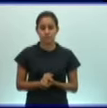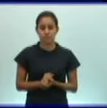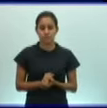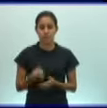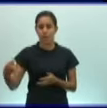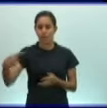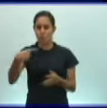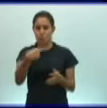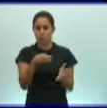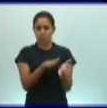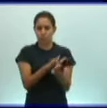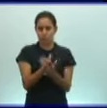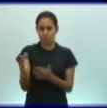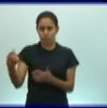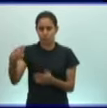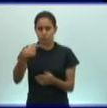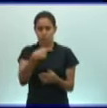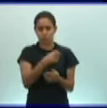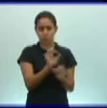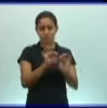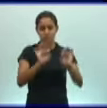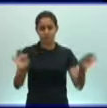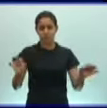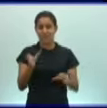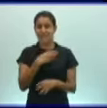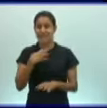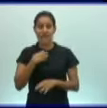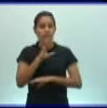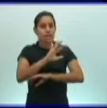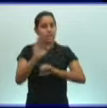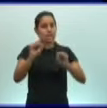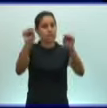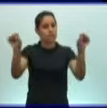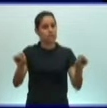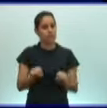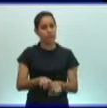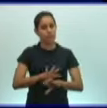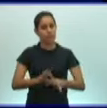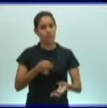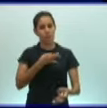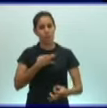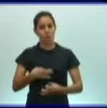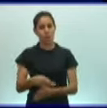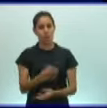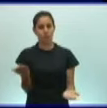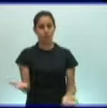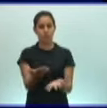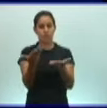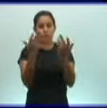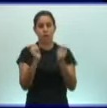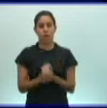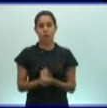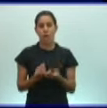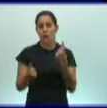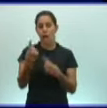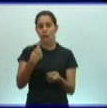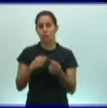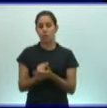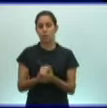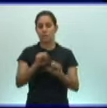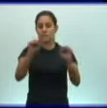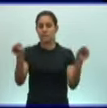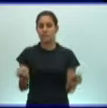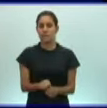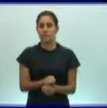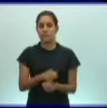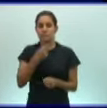platermintos que ya tienen el sistema de órganos desarrollado, aunque como habíamos dicho, hay sistemas de órganos, como en el caso del sistema respiratorio y circulatorio,